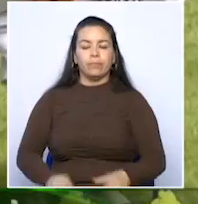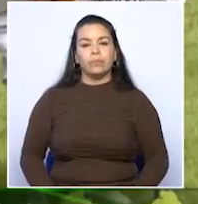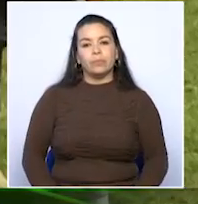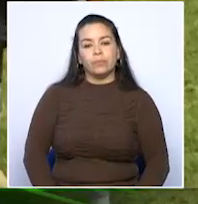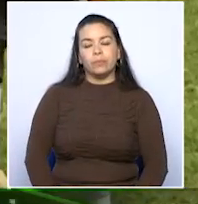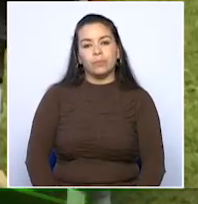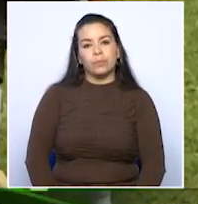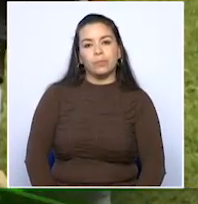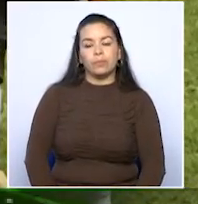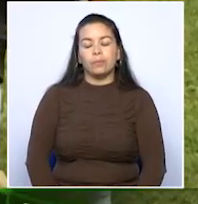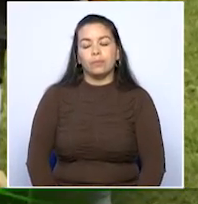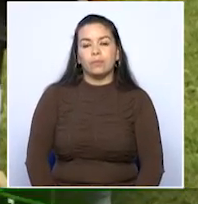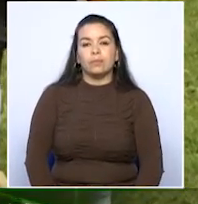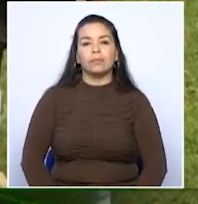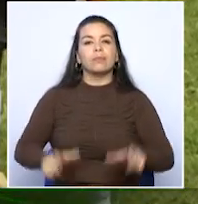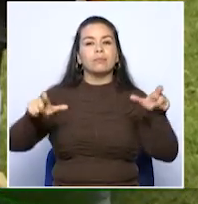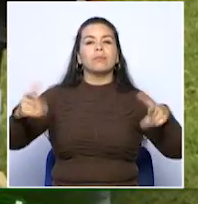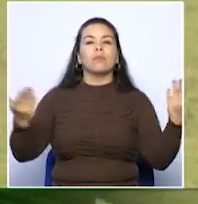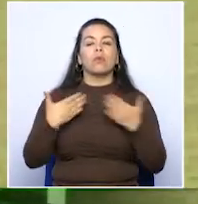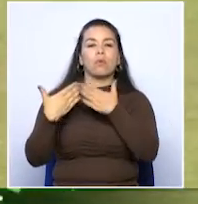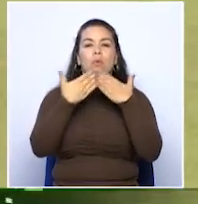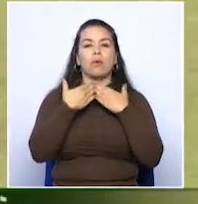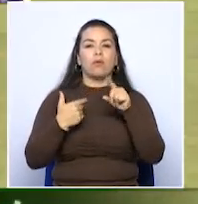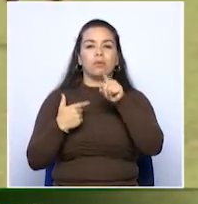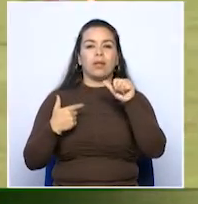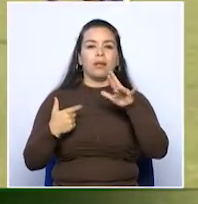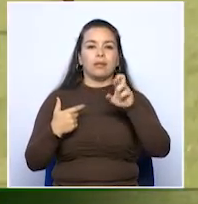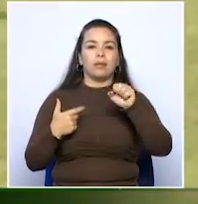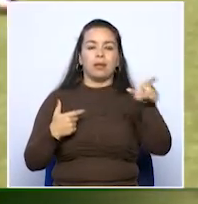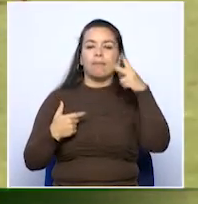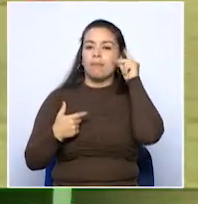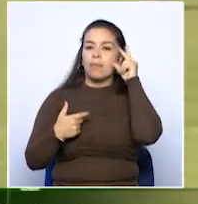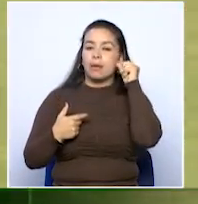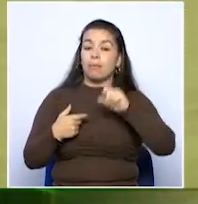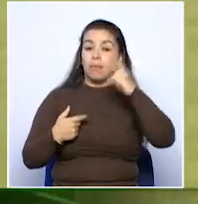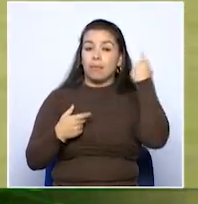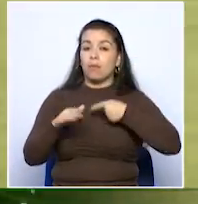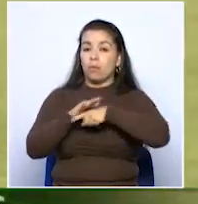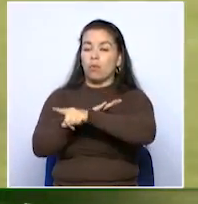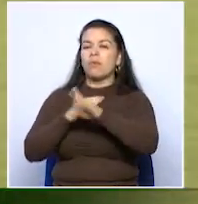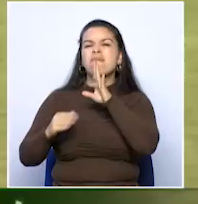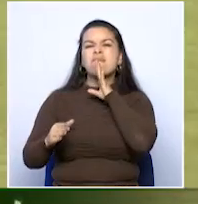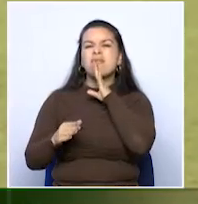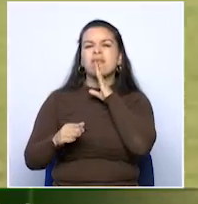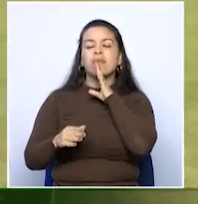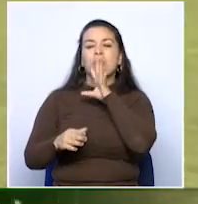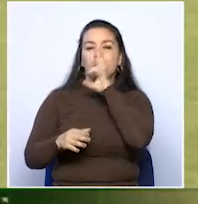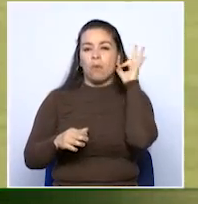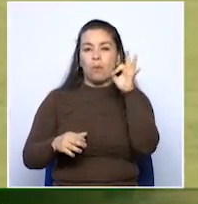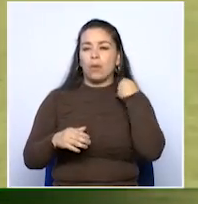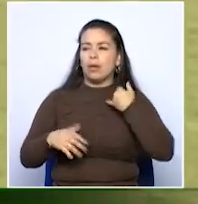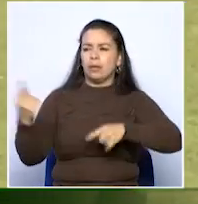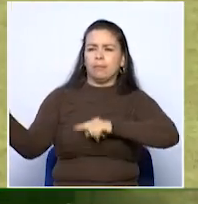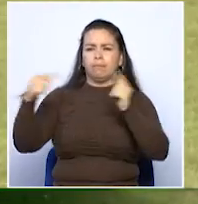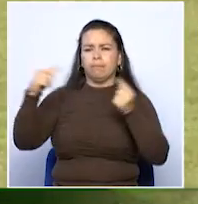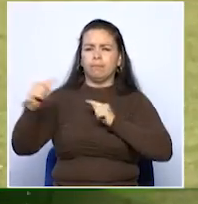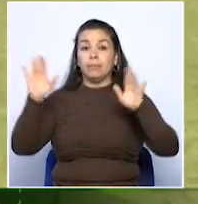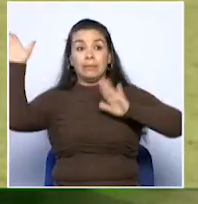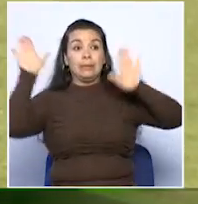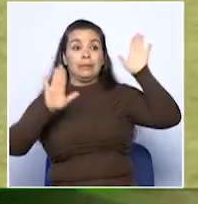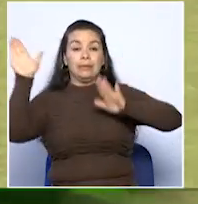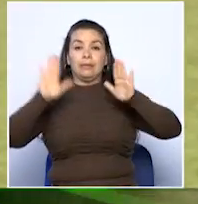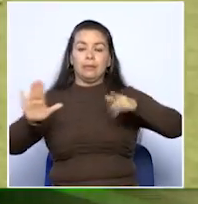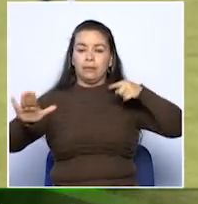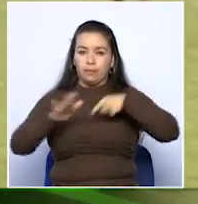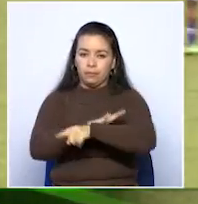El partido se disputó en la cancha del Colegio La Salle de Pereira. La primera anotación del compromiso fue obra de Jonathan Romero, quien logra eludir al arquero contrario para abrir el